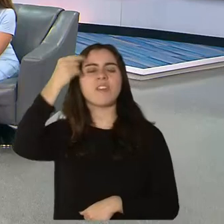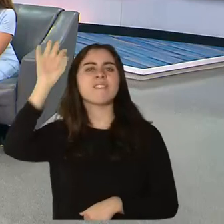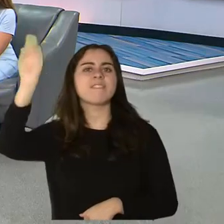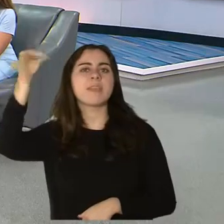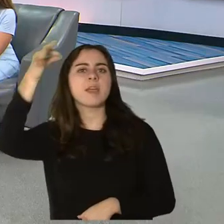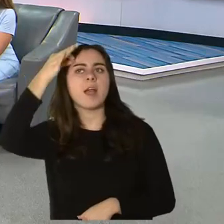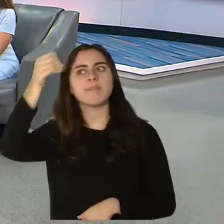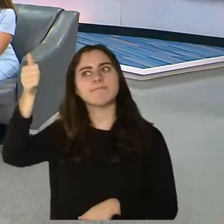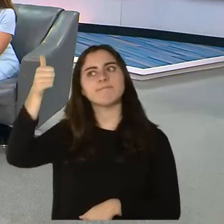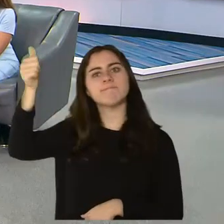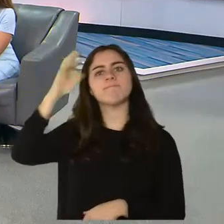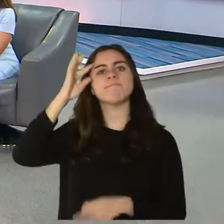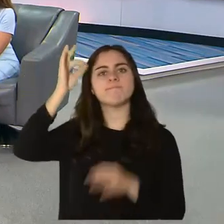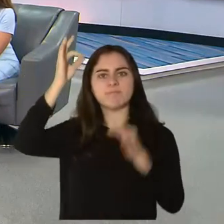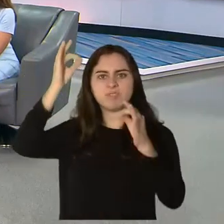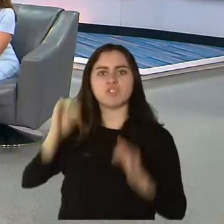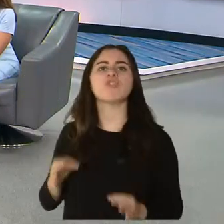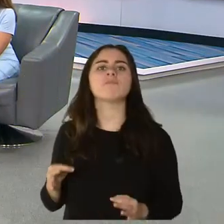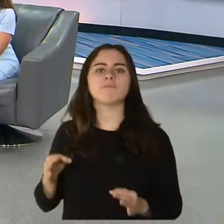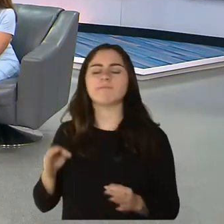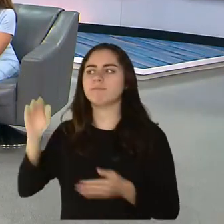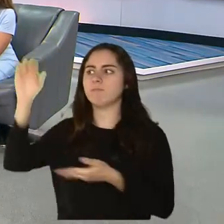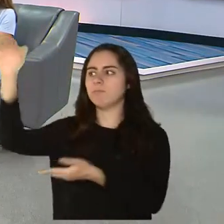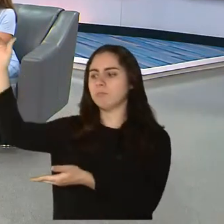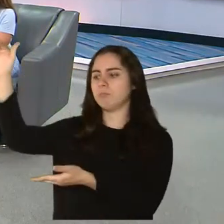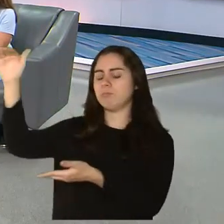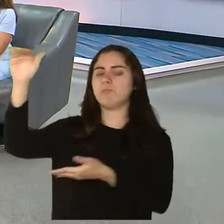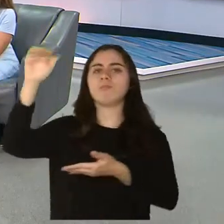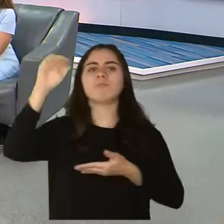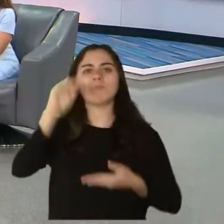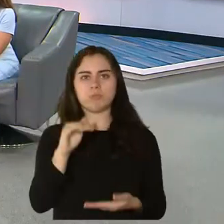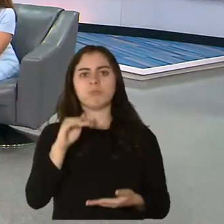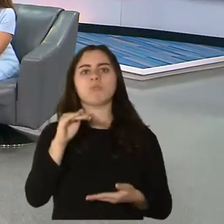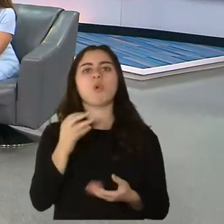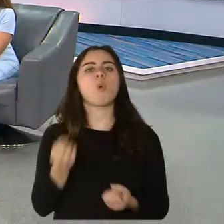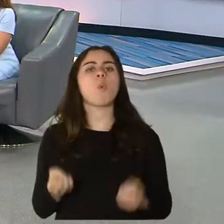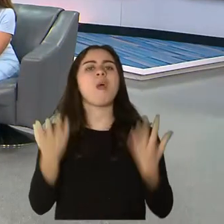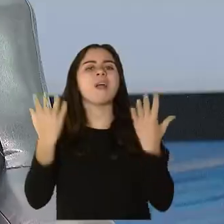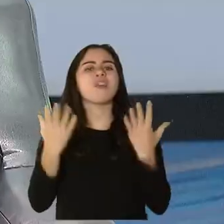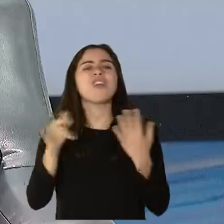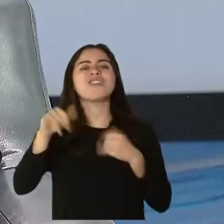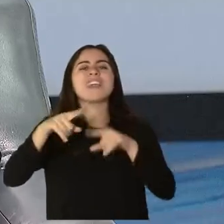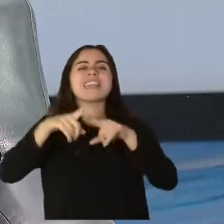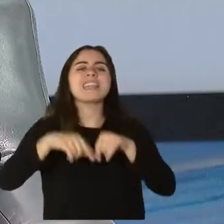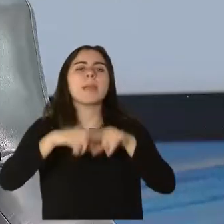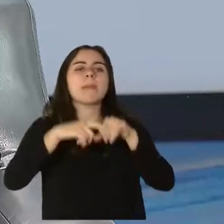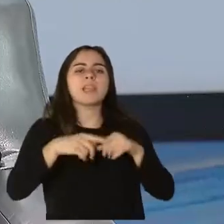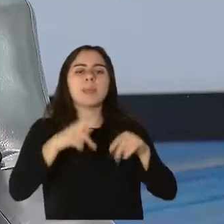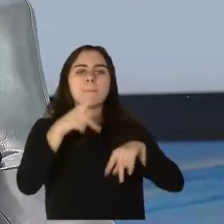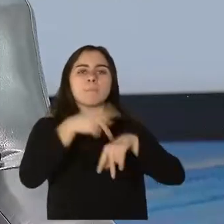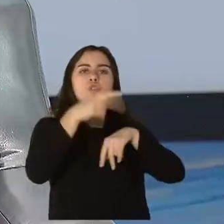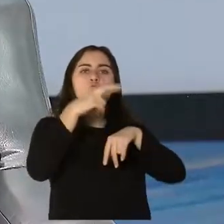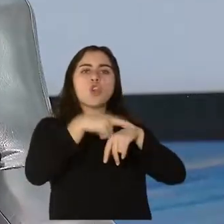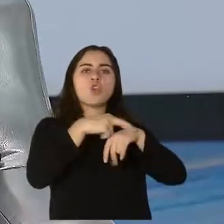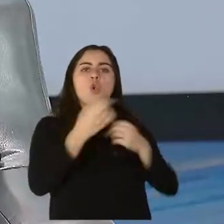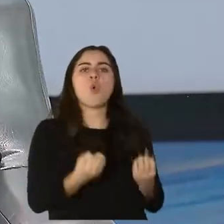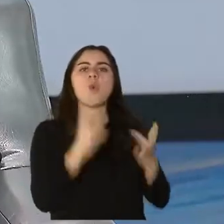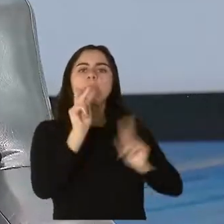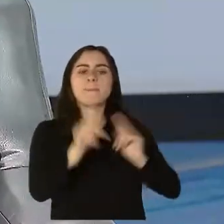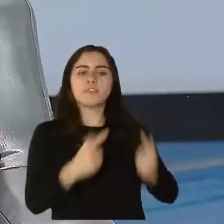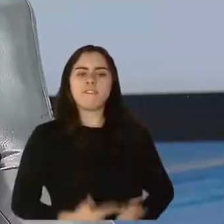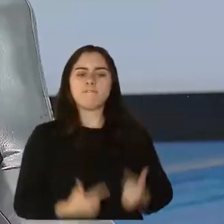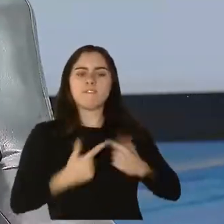el número de dosis asignadas tiene que ver con la población que tenemos. Y el número final que tendremos al cabo,